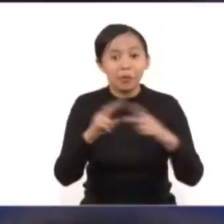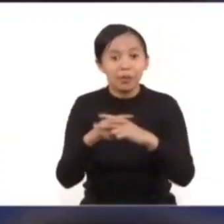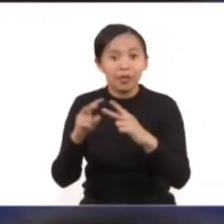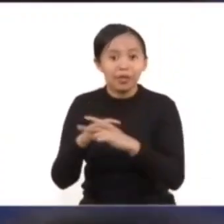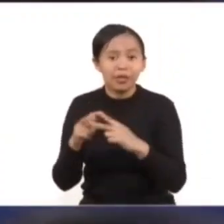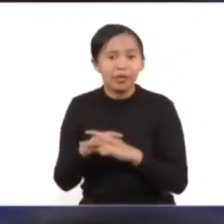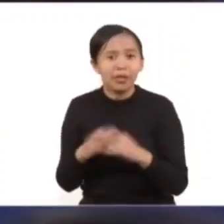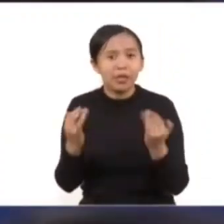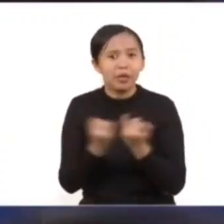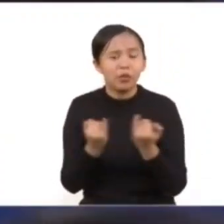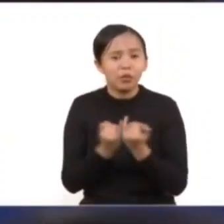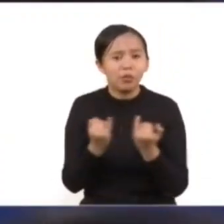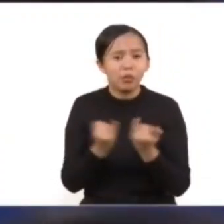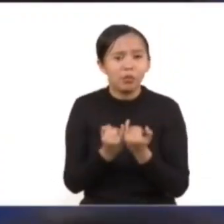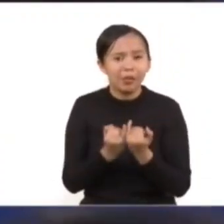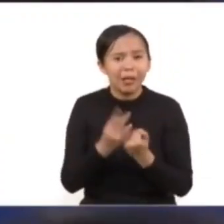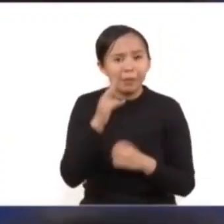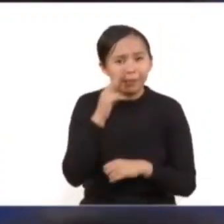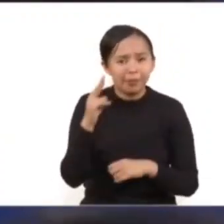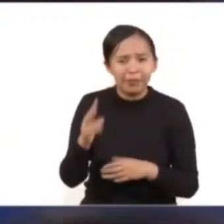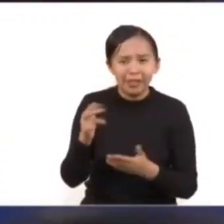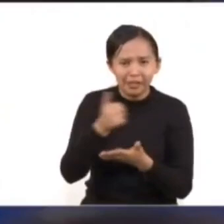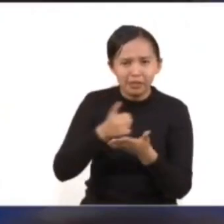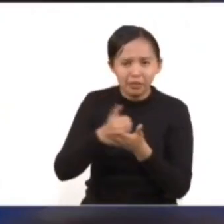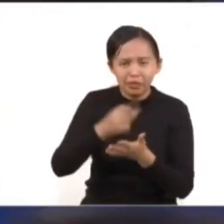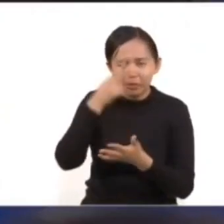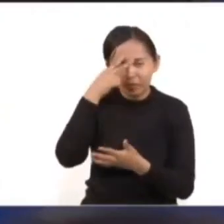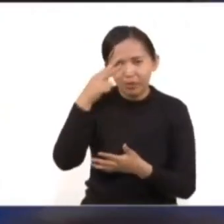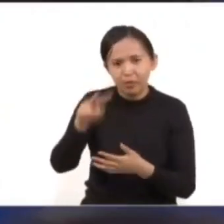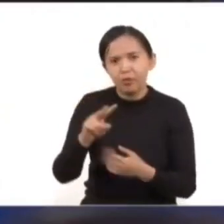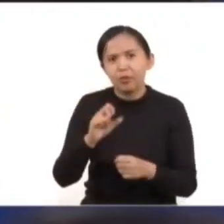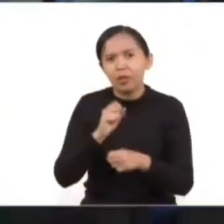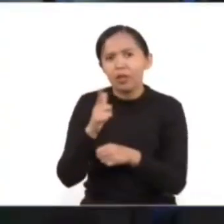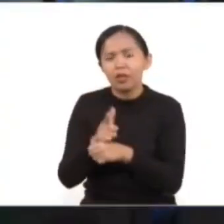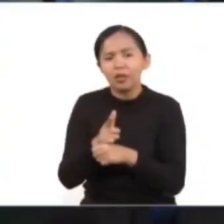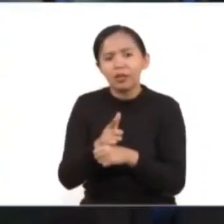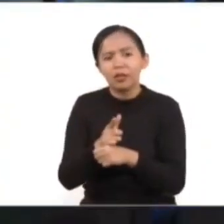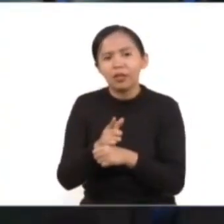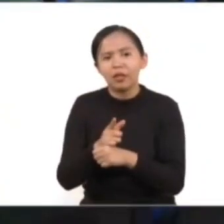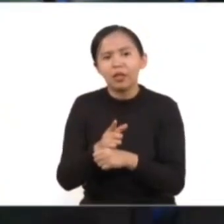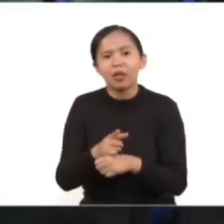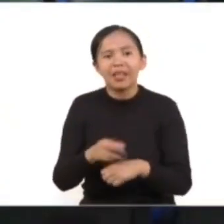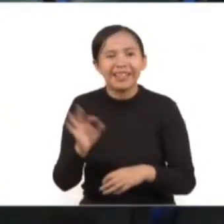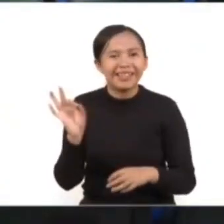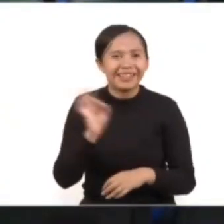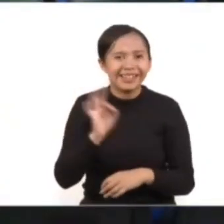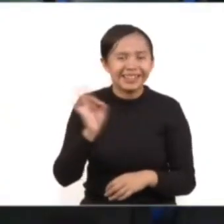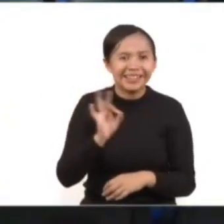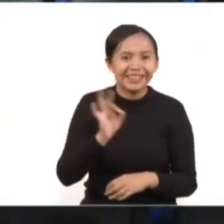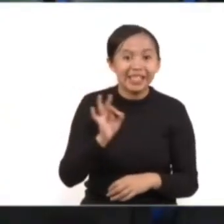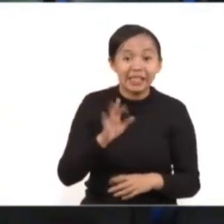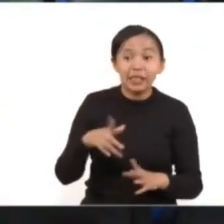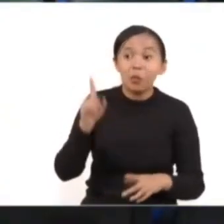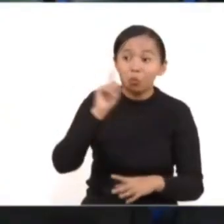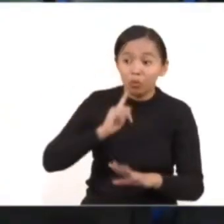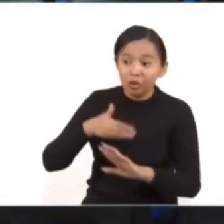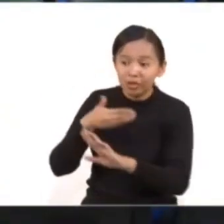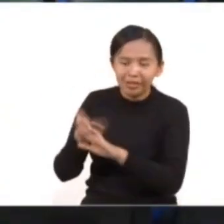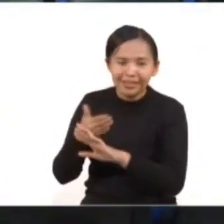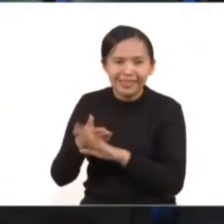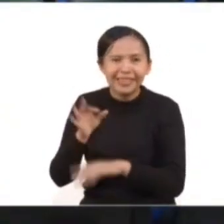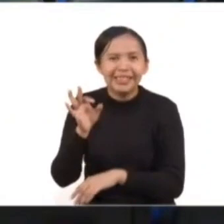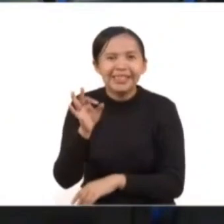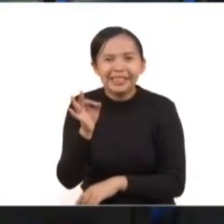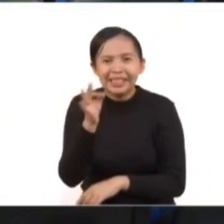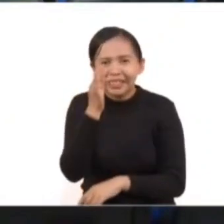violencia también que distingue a la Ciudad de México, que de inmediato declara como probable feminicidio cualquier violencia contra las mujeres,